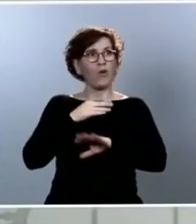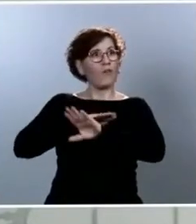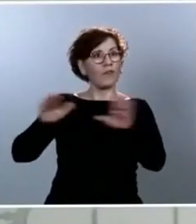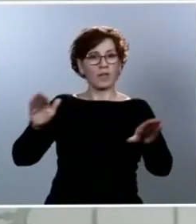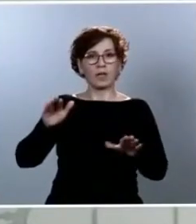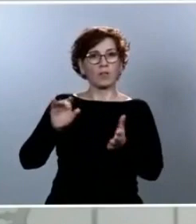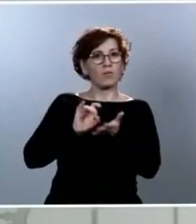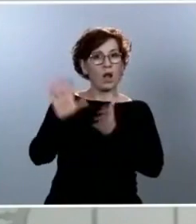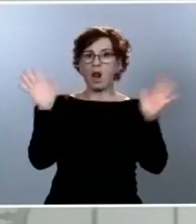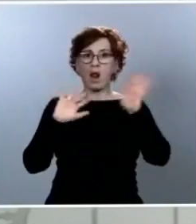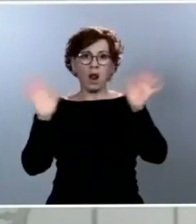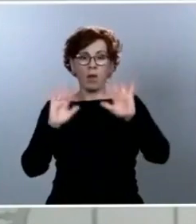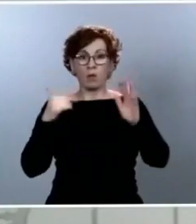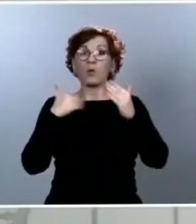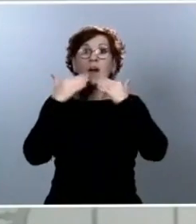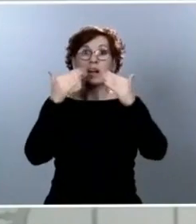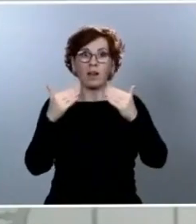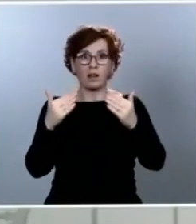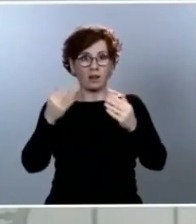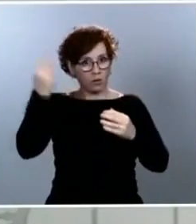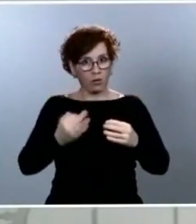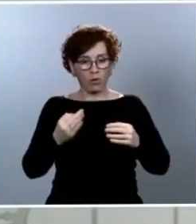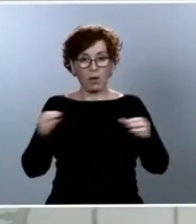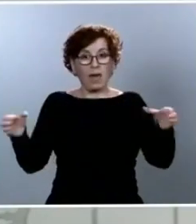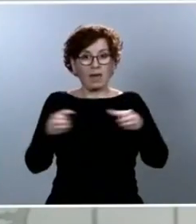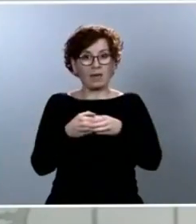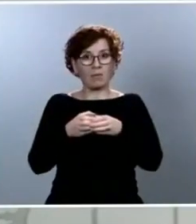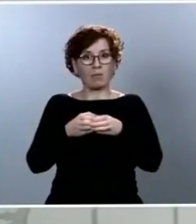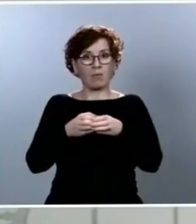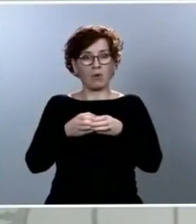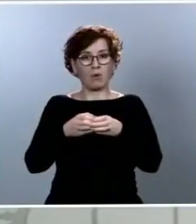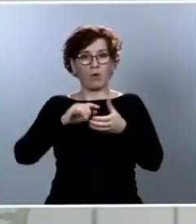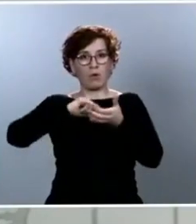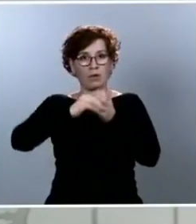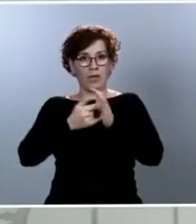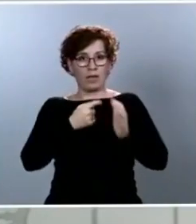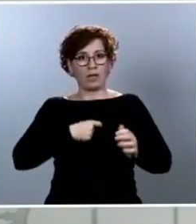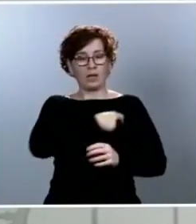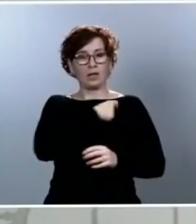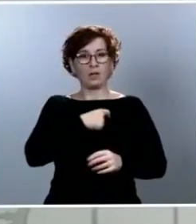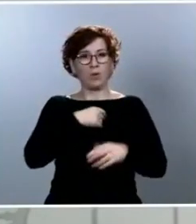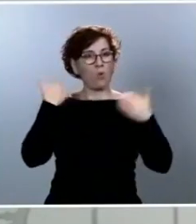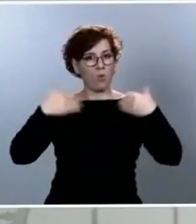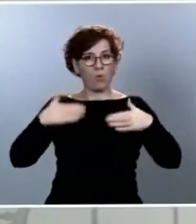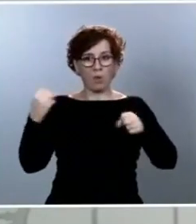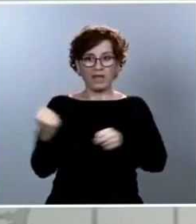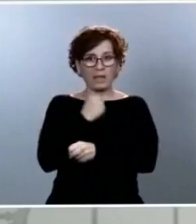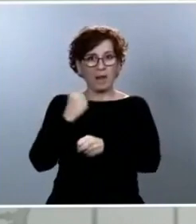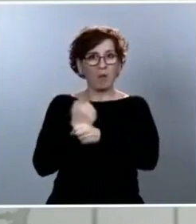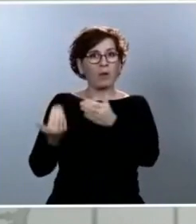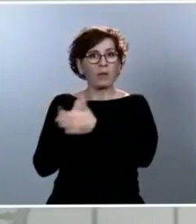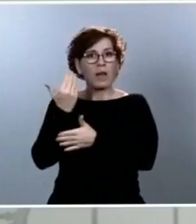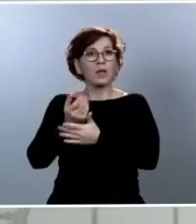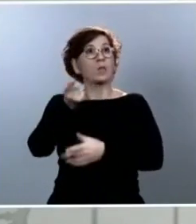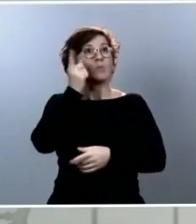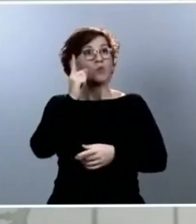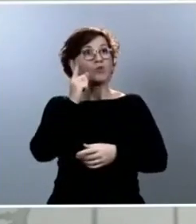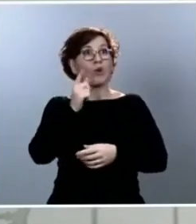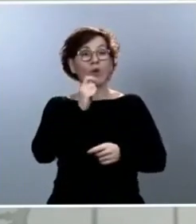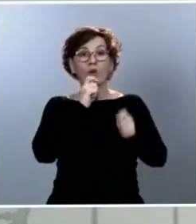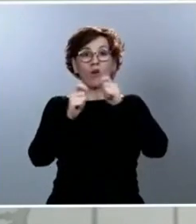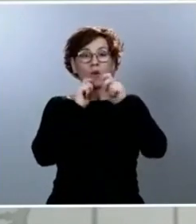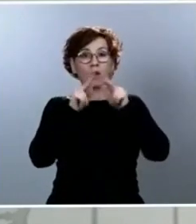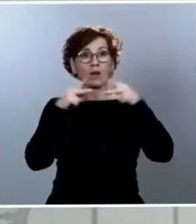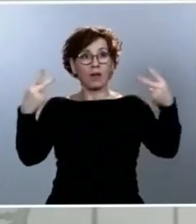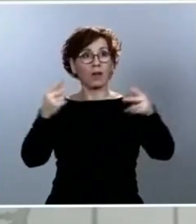de los miembros del equipo técnico el trabajo diario que no solamente han hecho a través de los medios de comunicación en sus comparecencias, sino también en